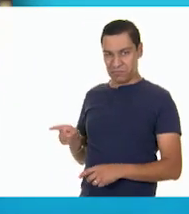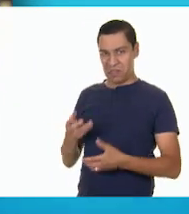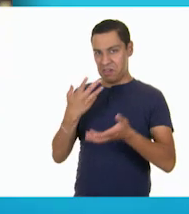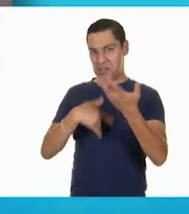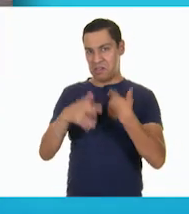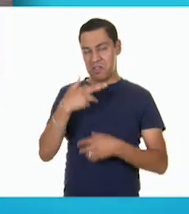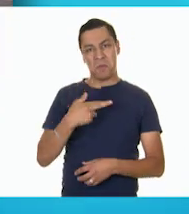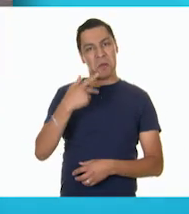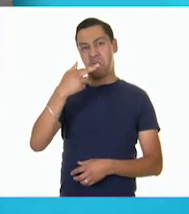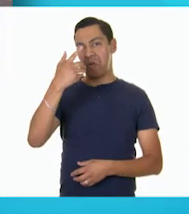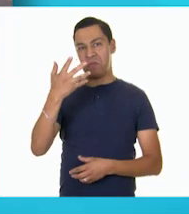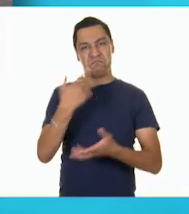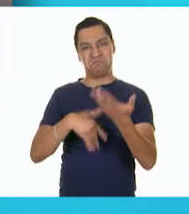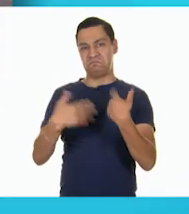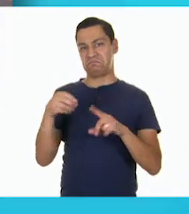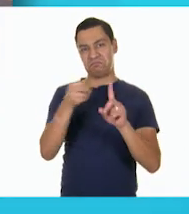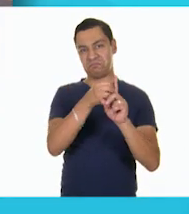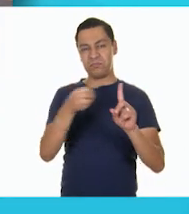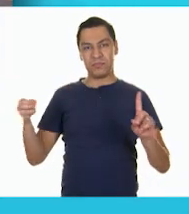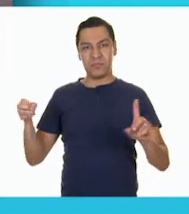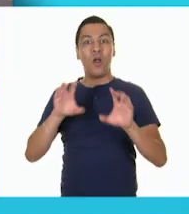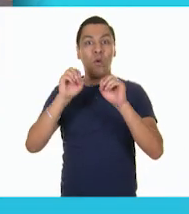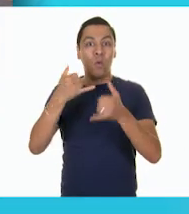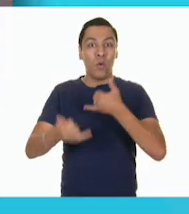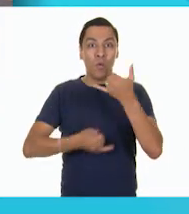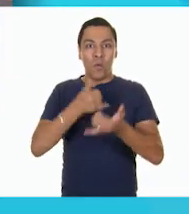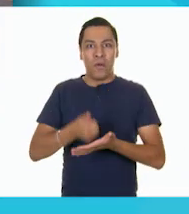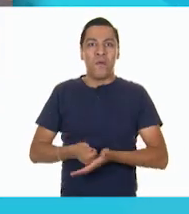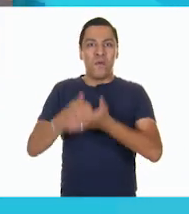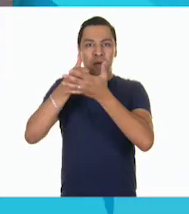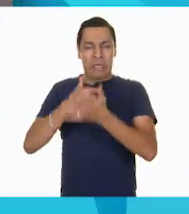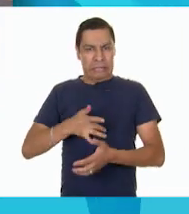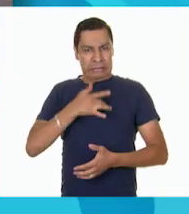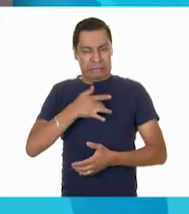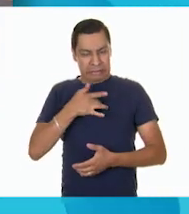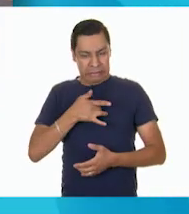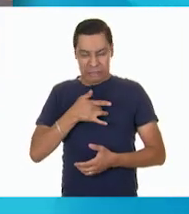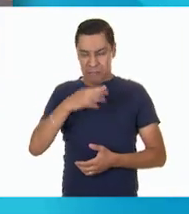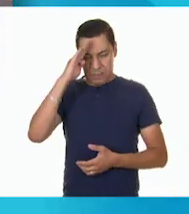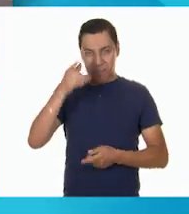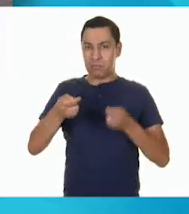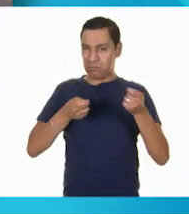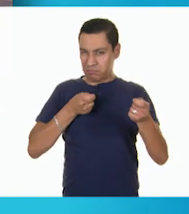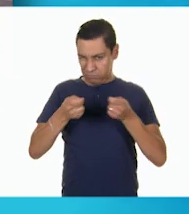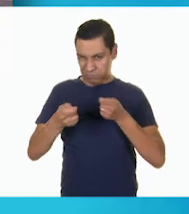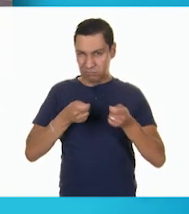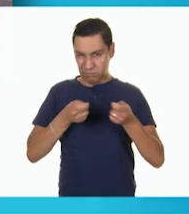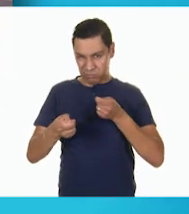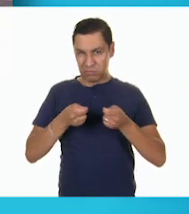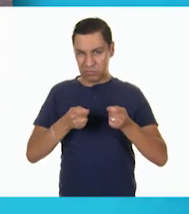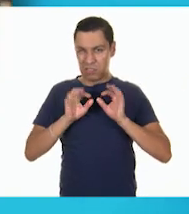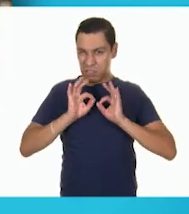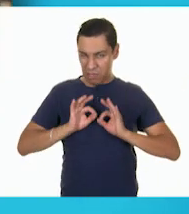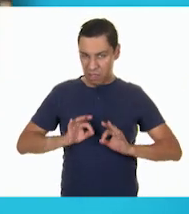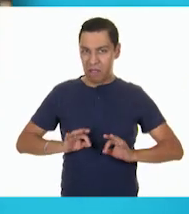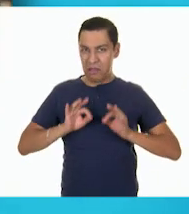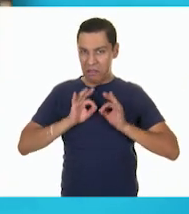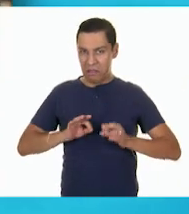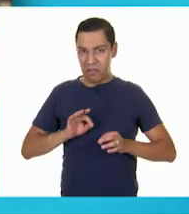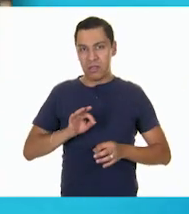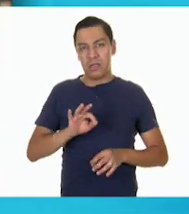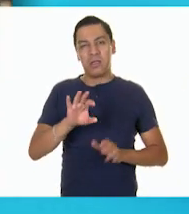hablar mejor. Con el juego también podrás regular tus emociones. Es decir, aprender a manejar cómo te sientes. Si te sientes